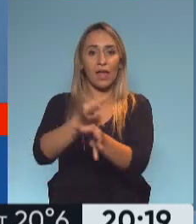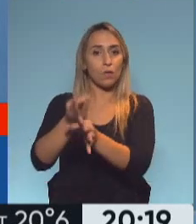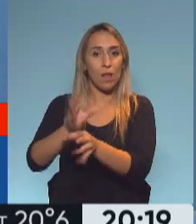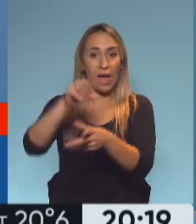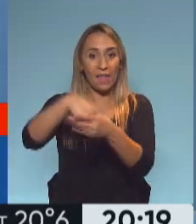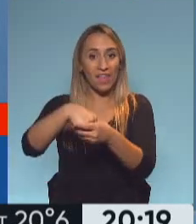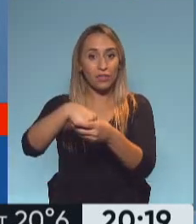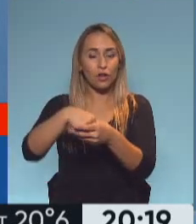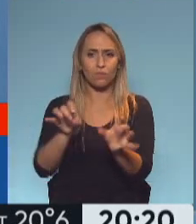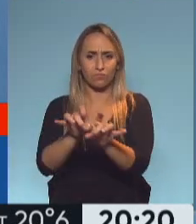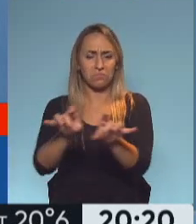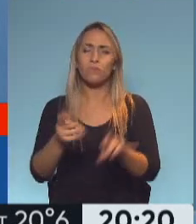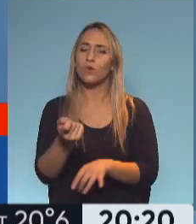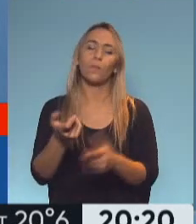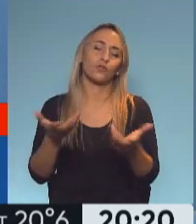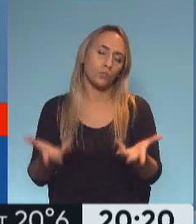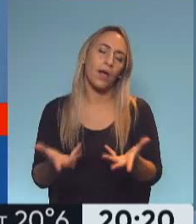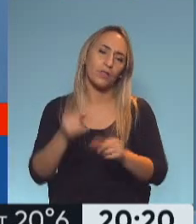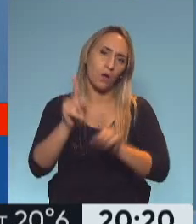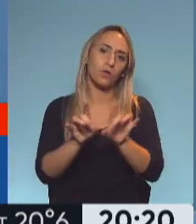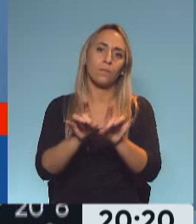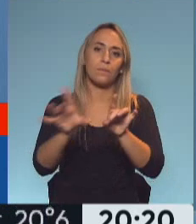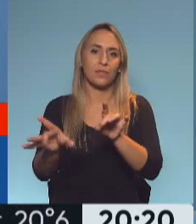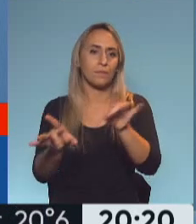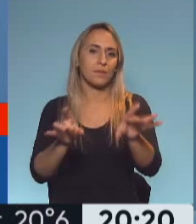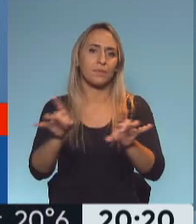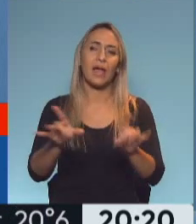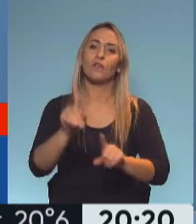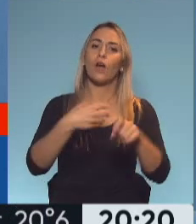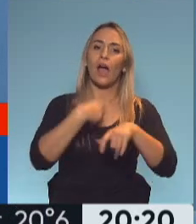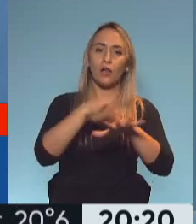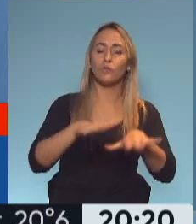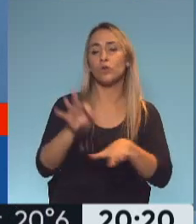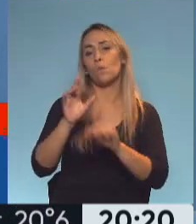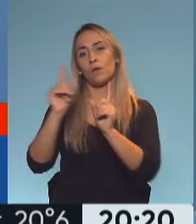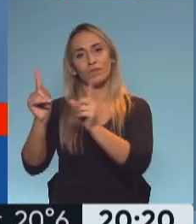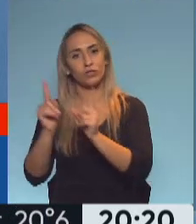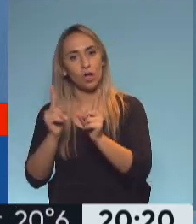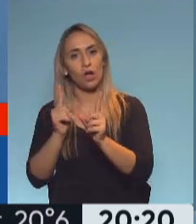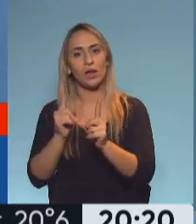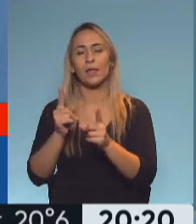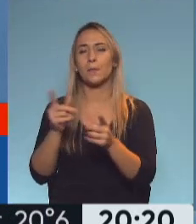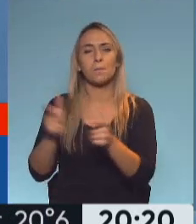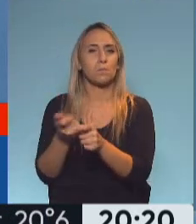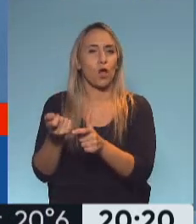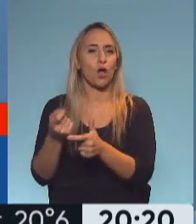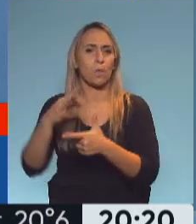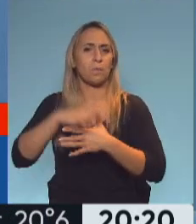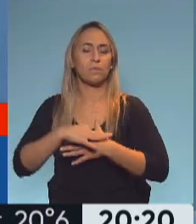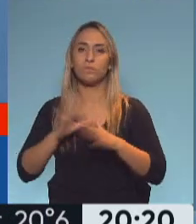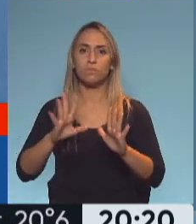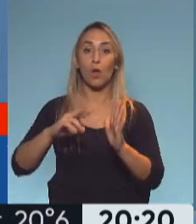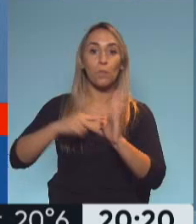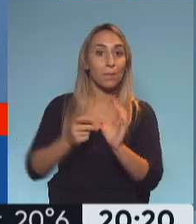los ambientes escolares. Obviamente hubo contagios de algunos alumnos, de algunos docentes en cantidad menor, no hemos tenido problemas